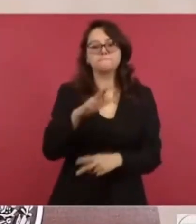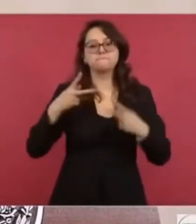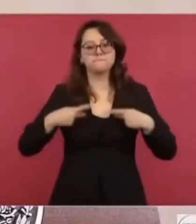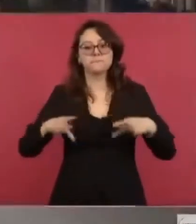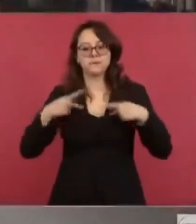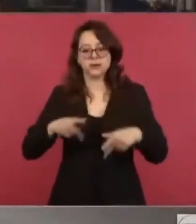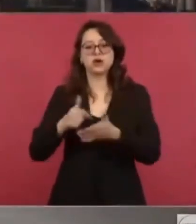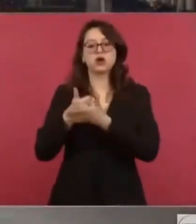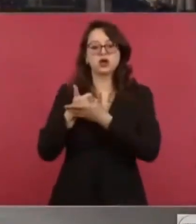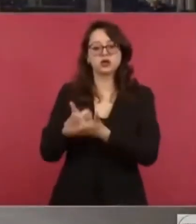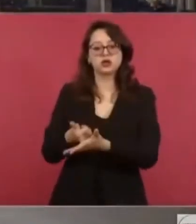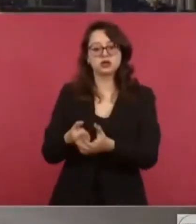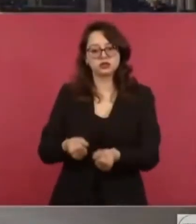Bien, presidente. Gracias, presidente.